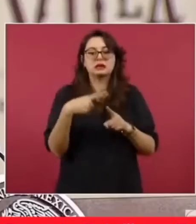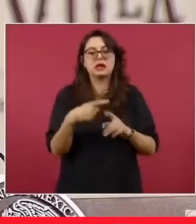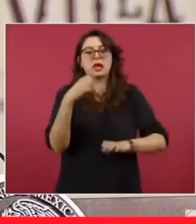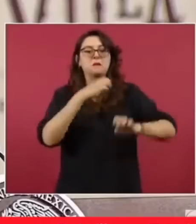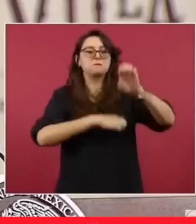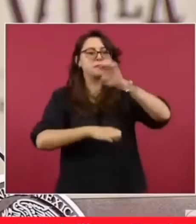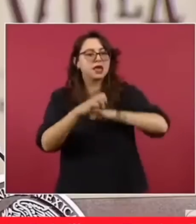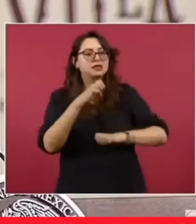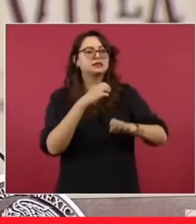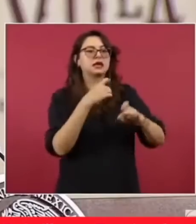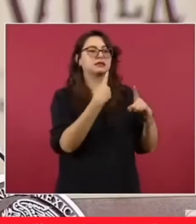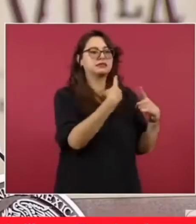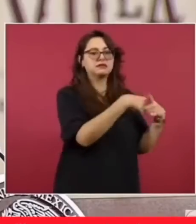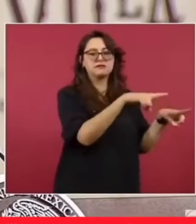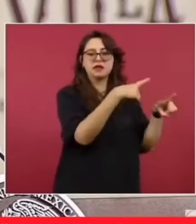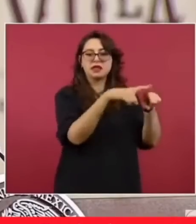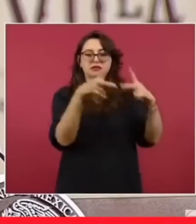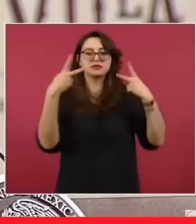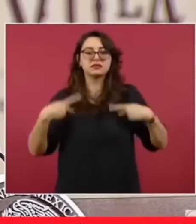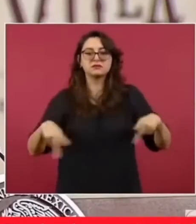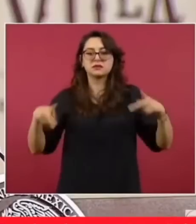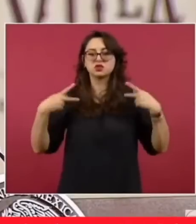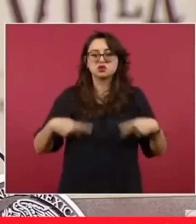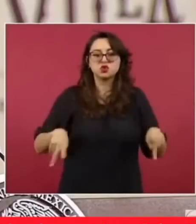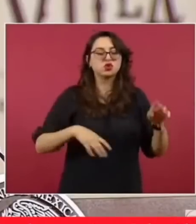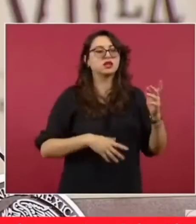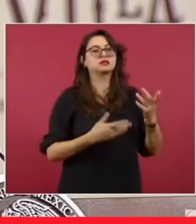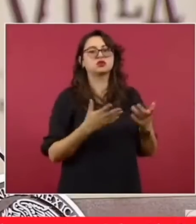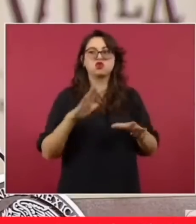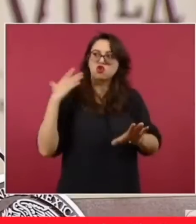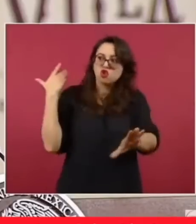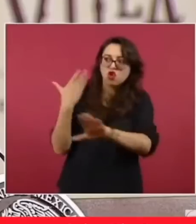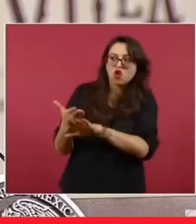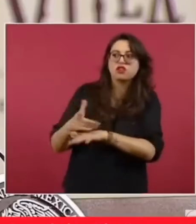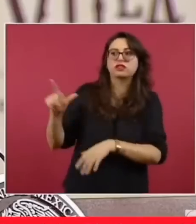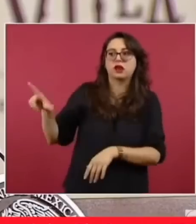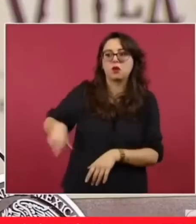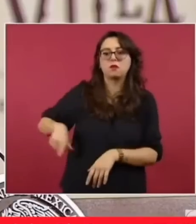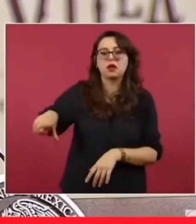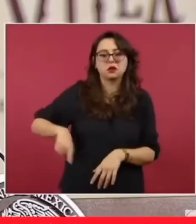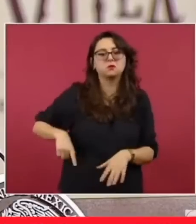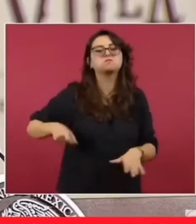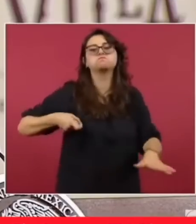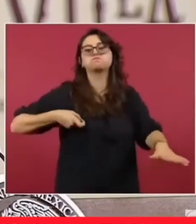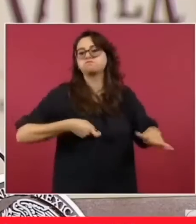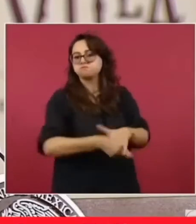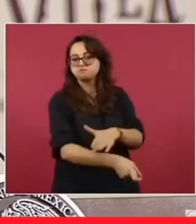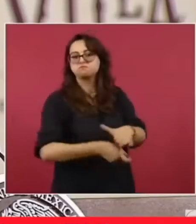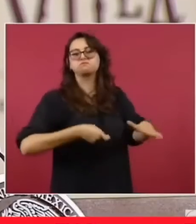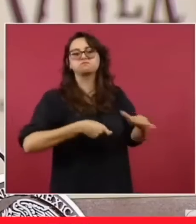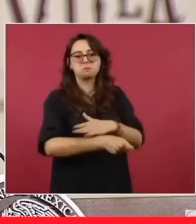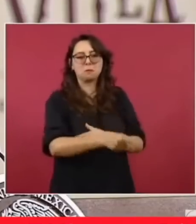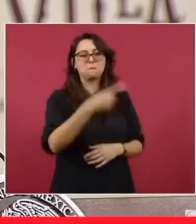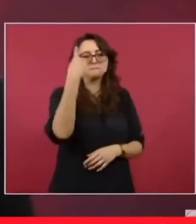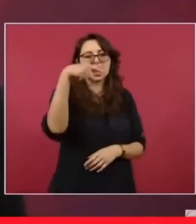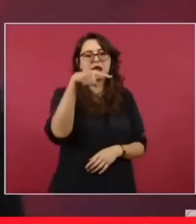los vamos a mostrar. Aquí Kimberly Clark, de Claudio X. González Laporte,